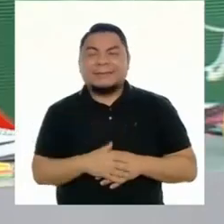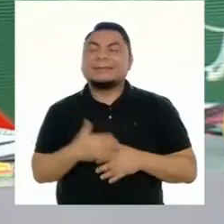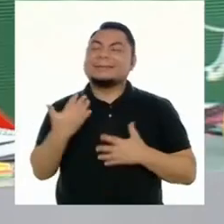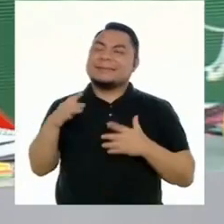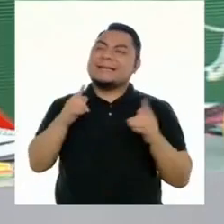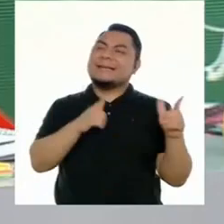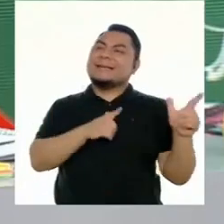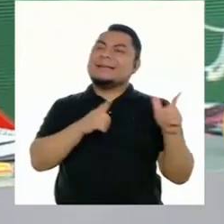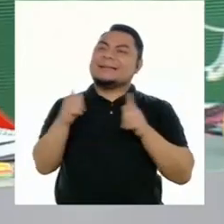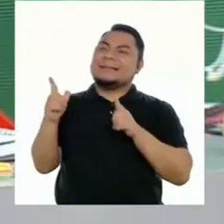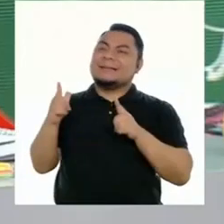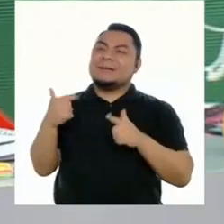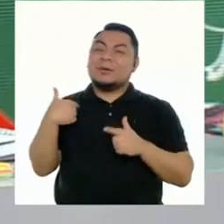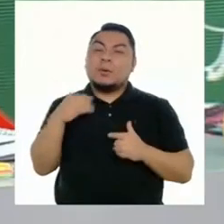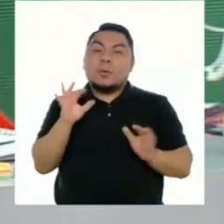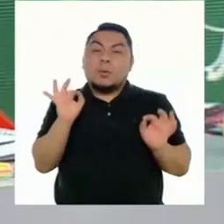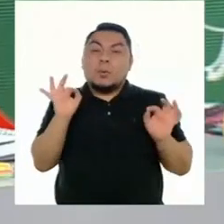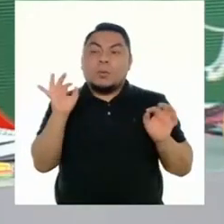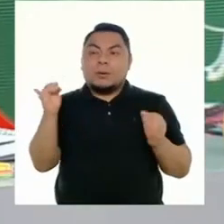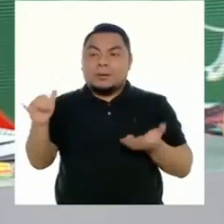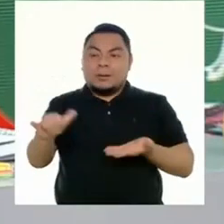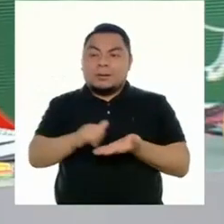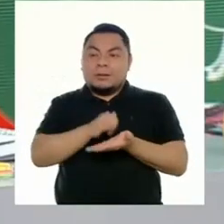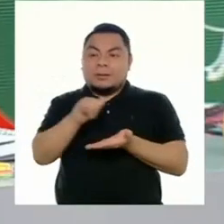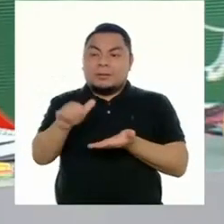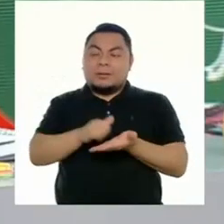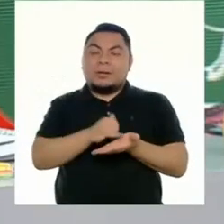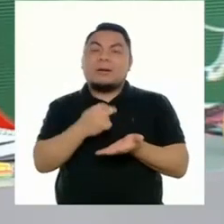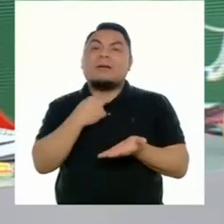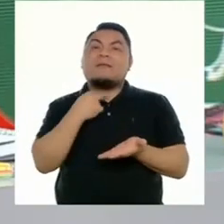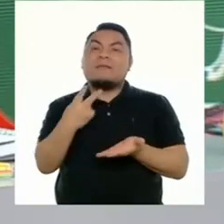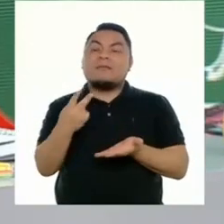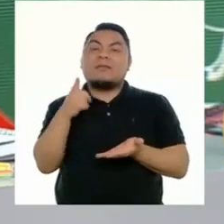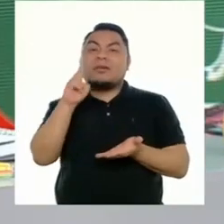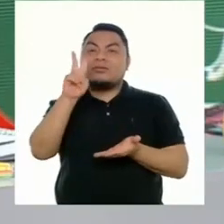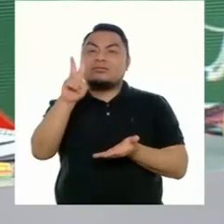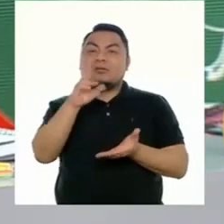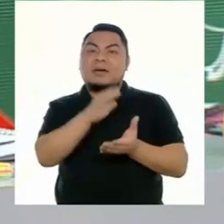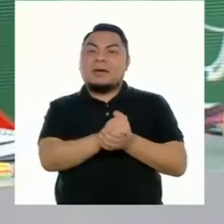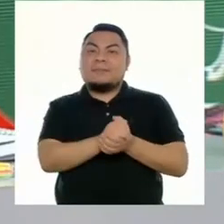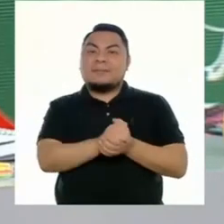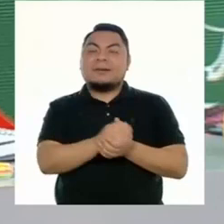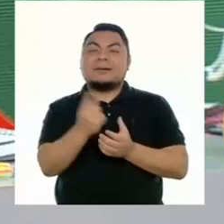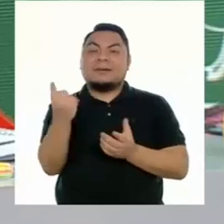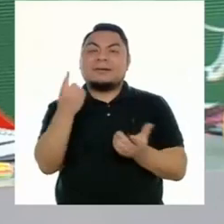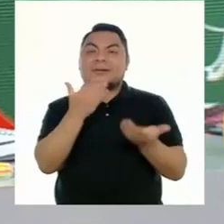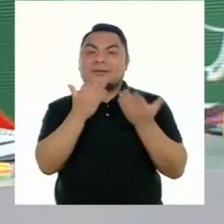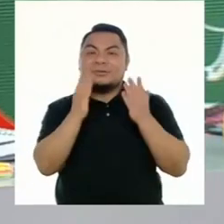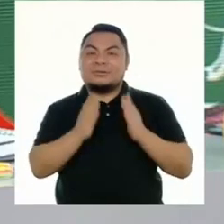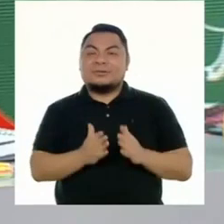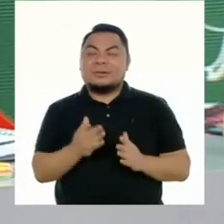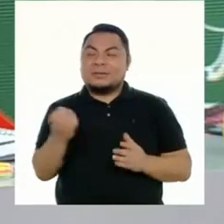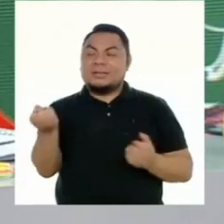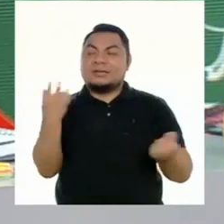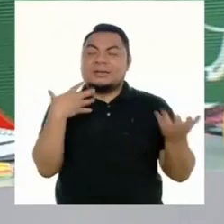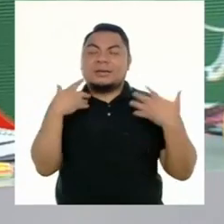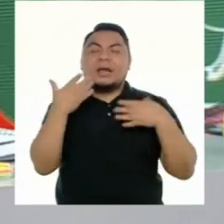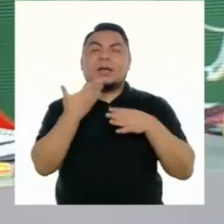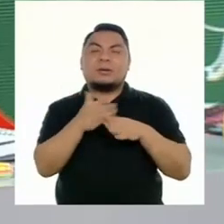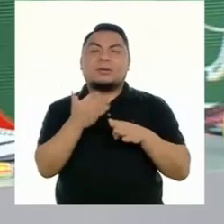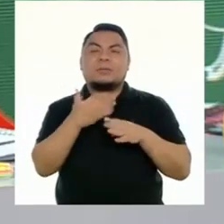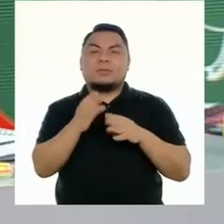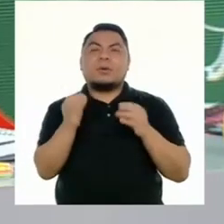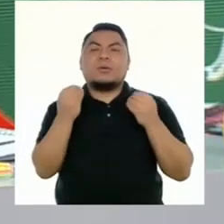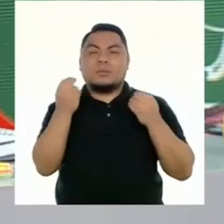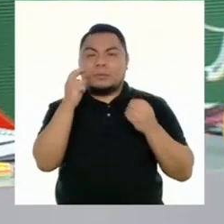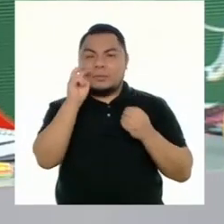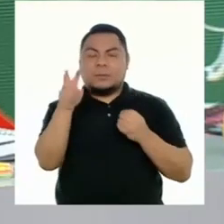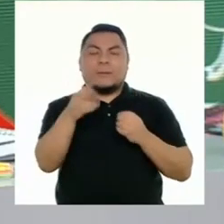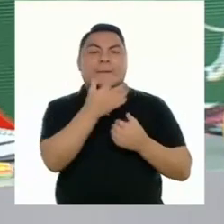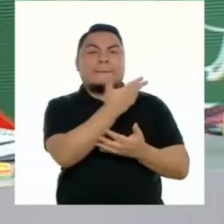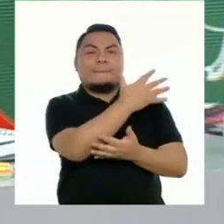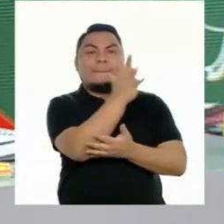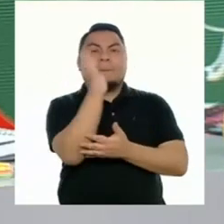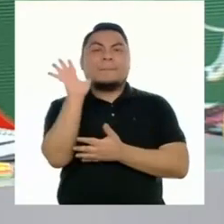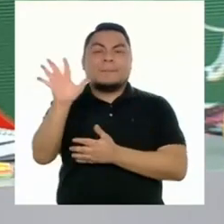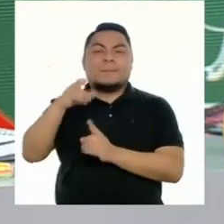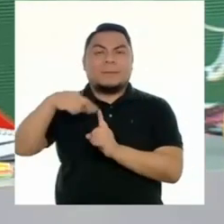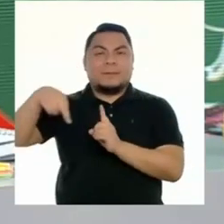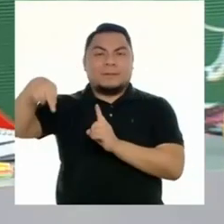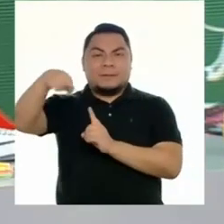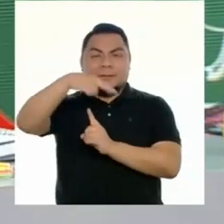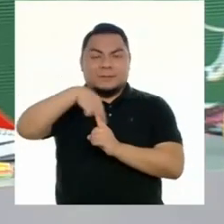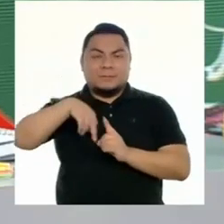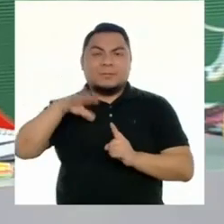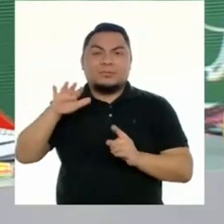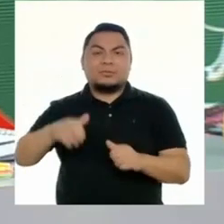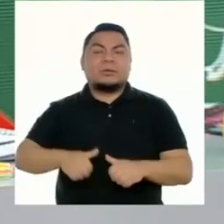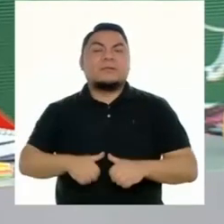profesora. Justo me acaban de llegar algunos mensajes de voz de dos estudiantes y me dicen que nos quieren compartir cómo ven la biodiversidad en su